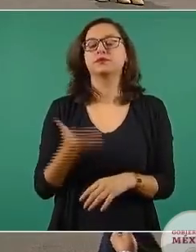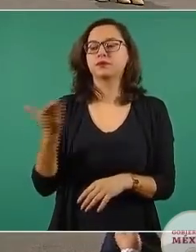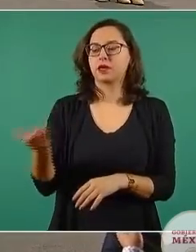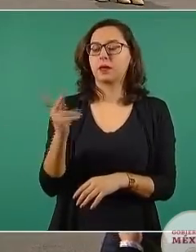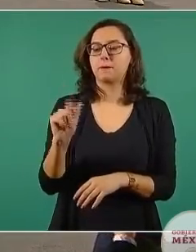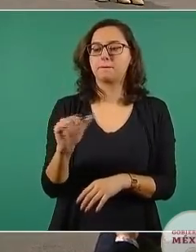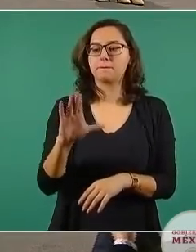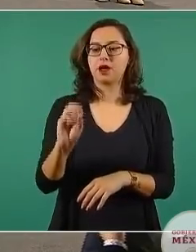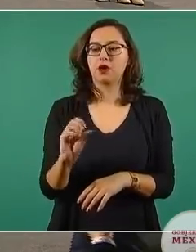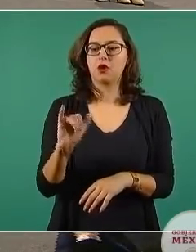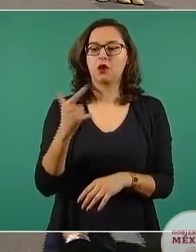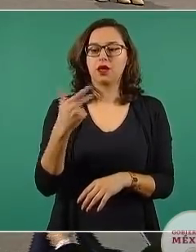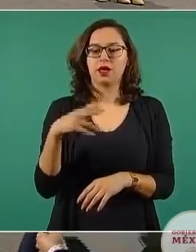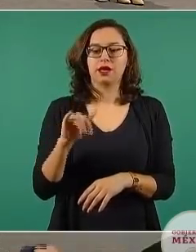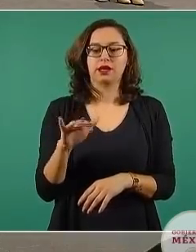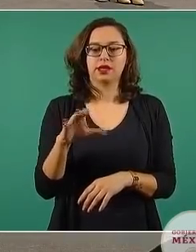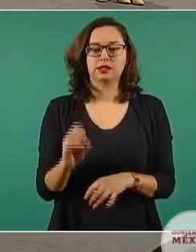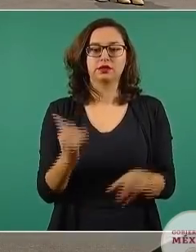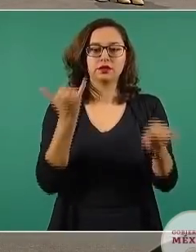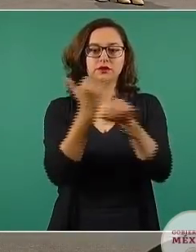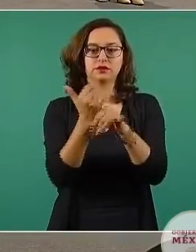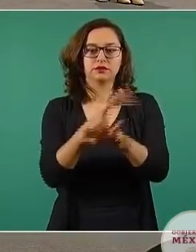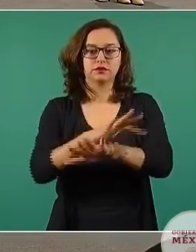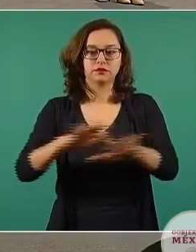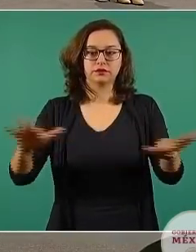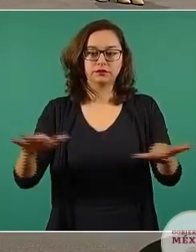Ignacio para informar sobre esto.